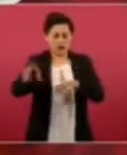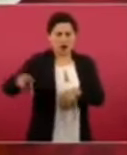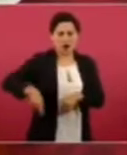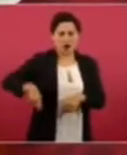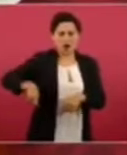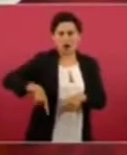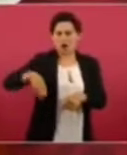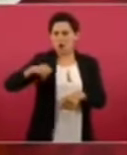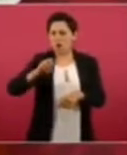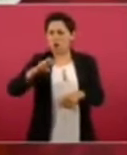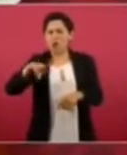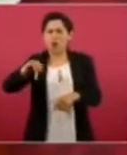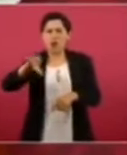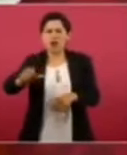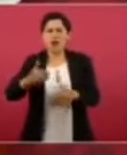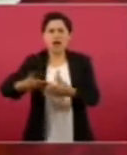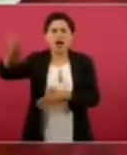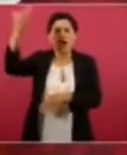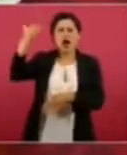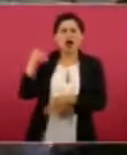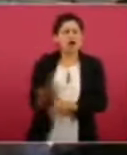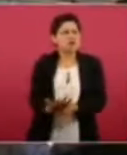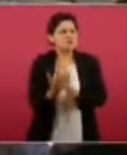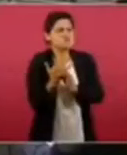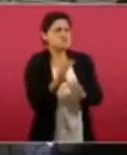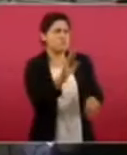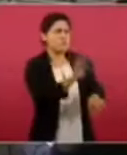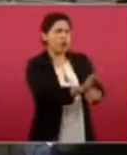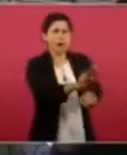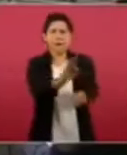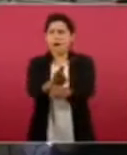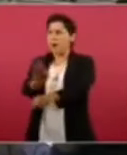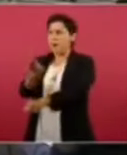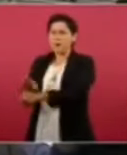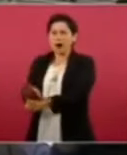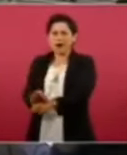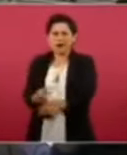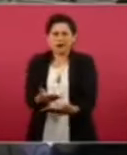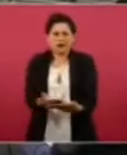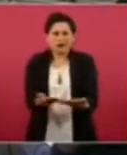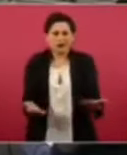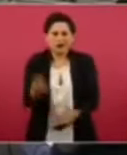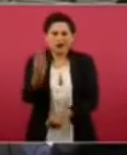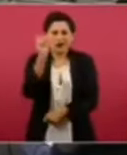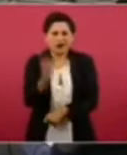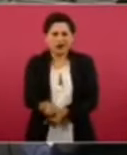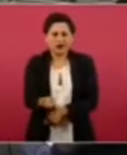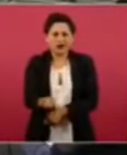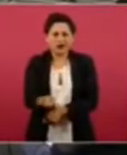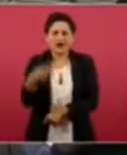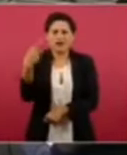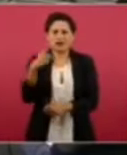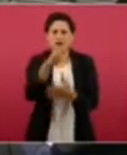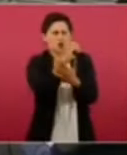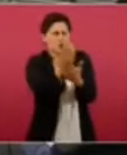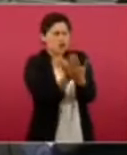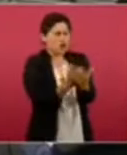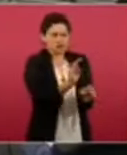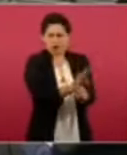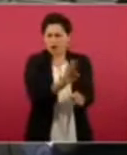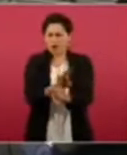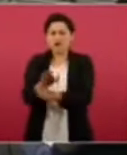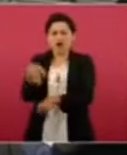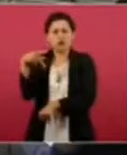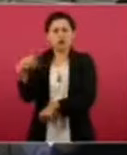claudicado en todo aquello que dijeron iban a defender. Pero ahora lo único que defienden son sus contratos. Es